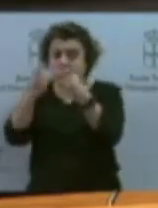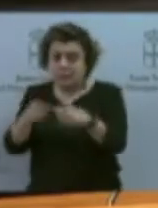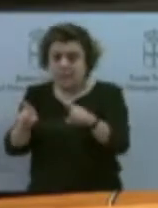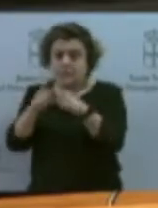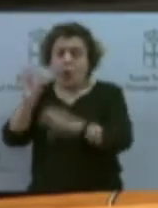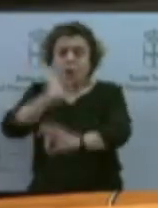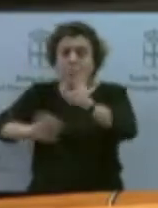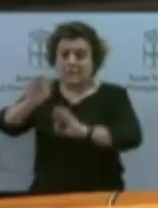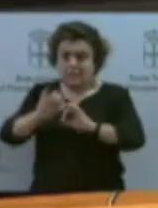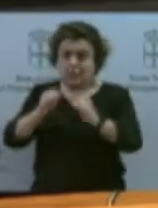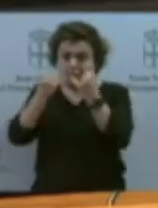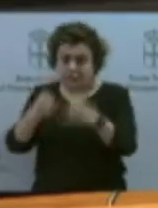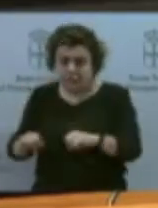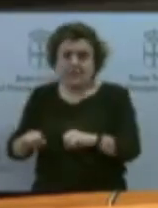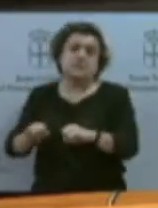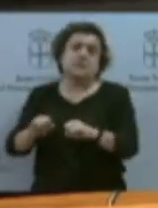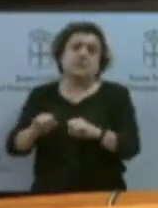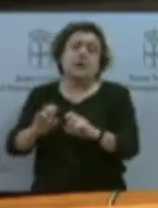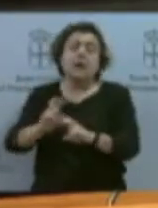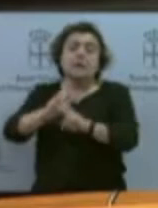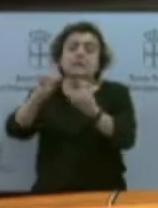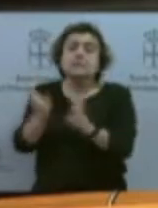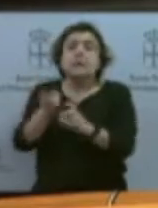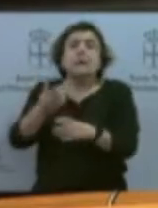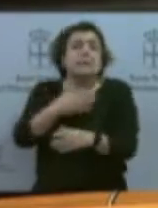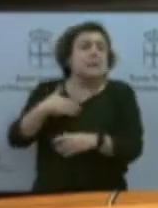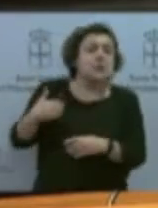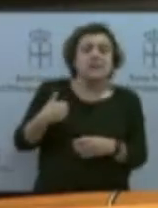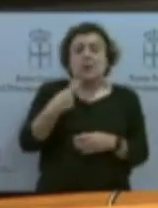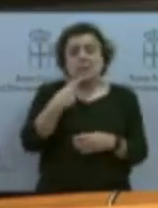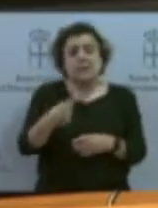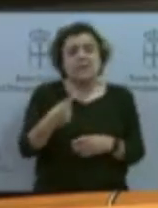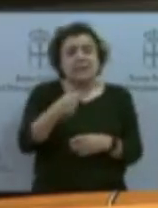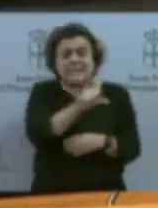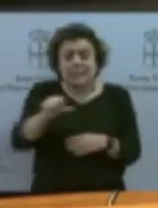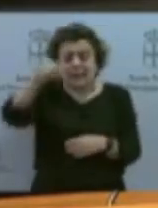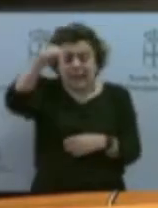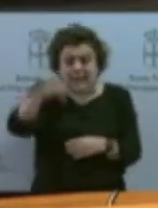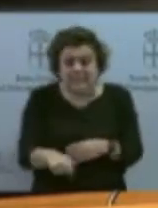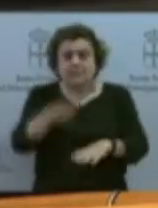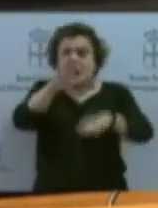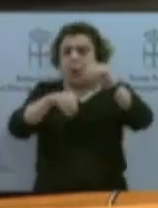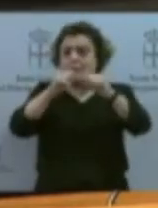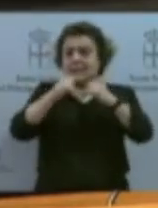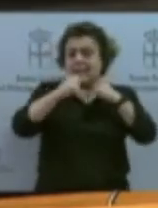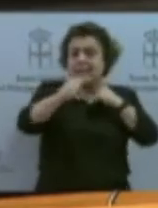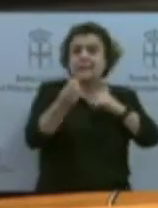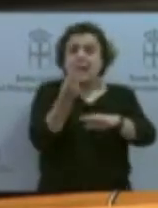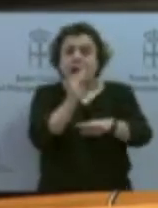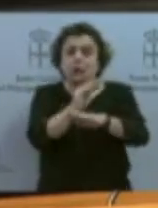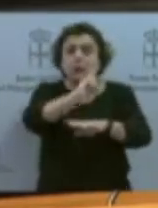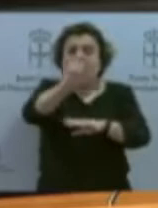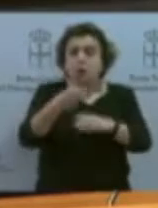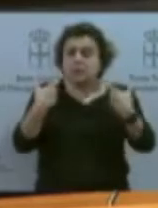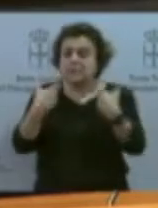etcétera. Pero quiero también decir que, esta misma semana, va a convocarse otra línea de ayudes al sector cultural asturiano, en el que está destinados